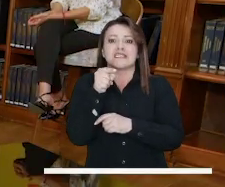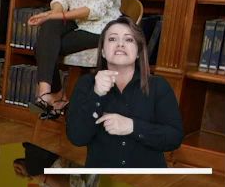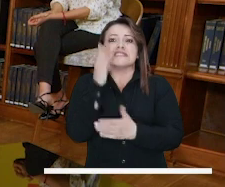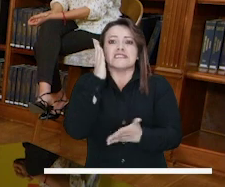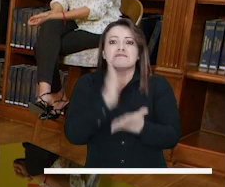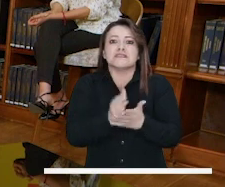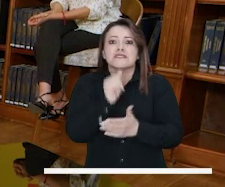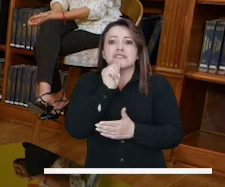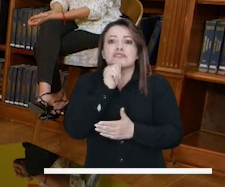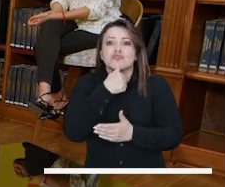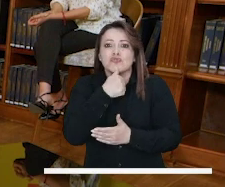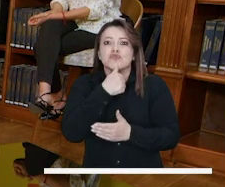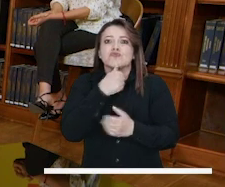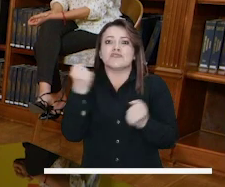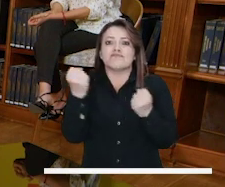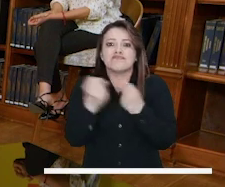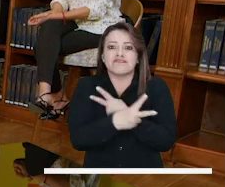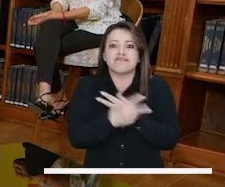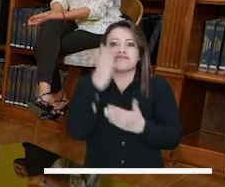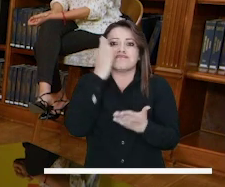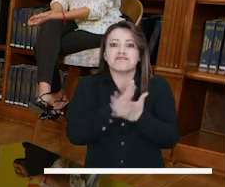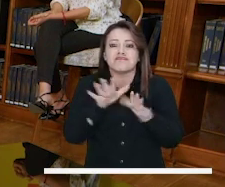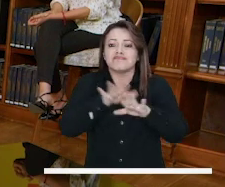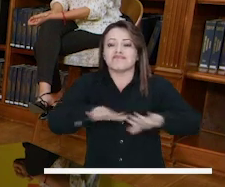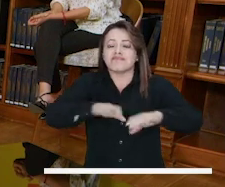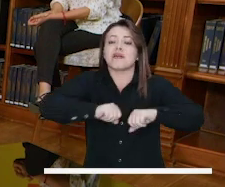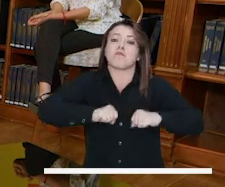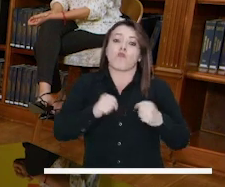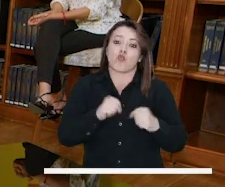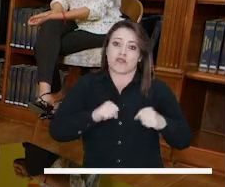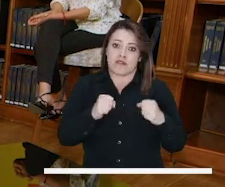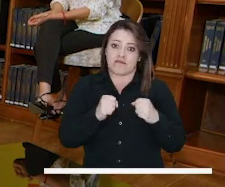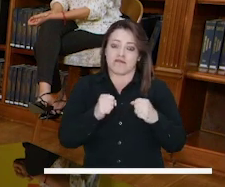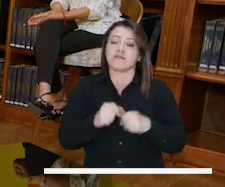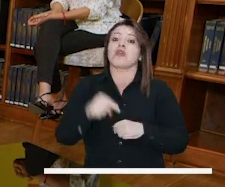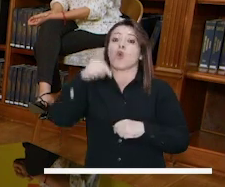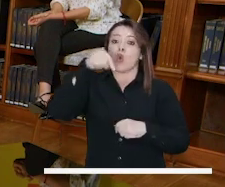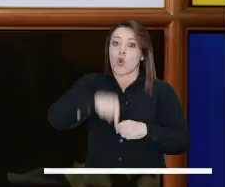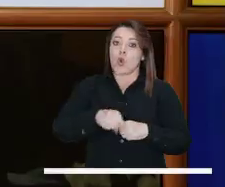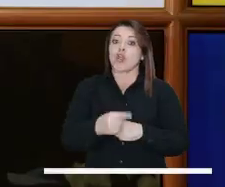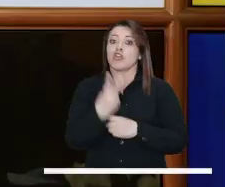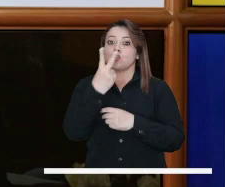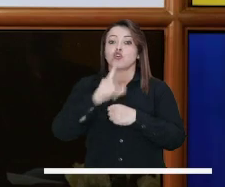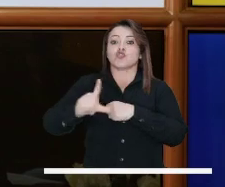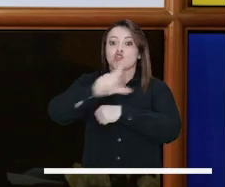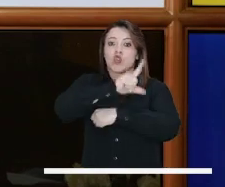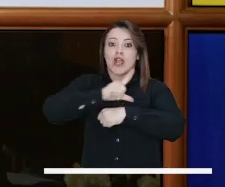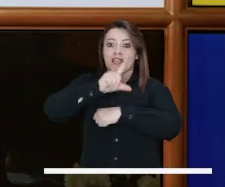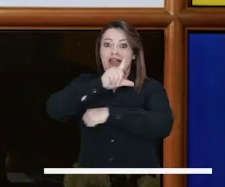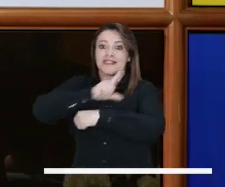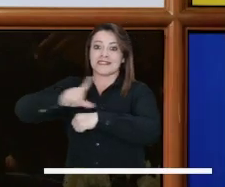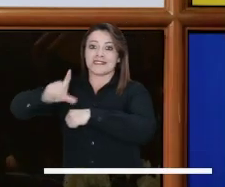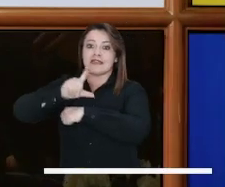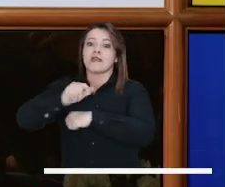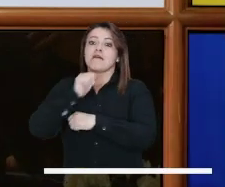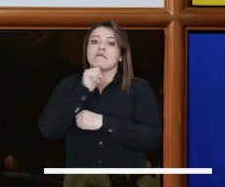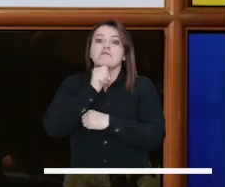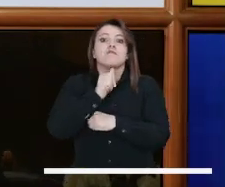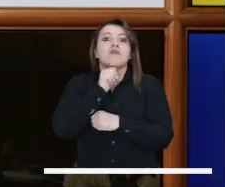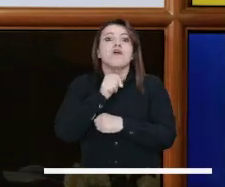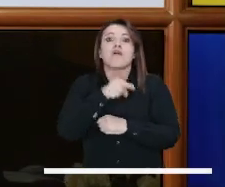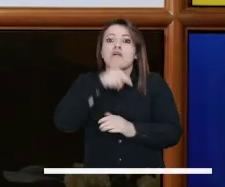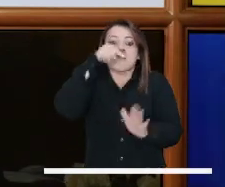han sido violentadas en la familia están directamente relacionadas en Bogotá. De hecho, hoy hay dos